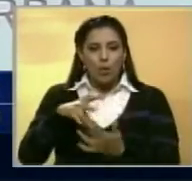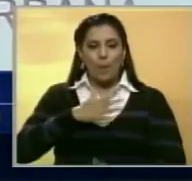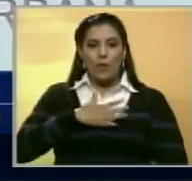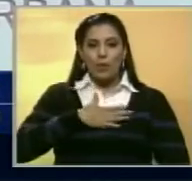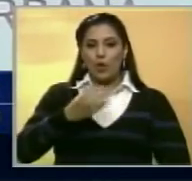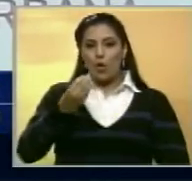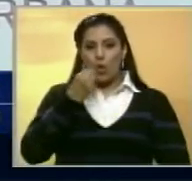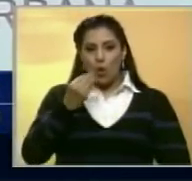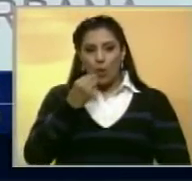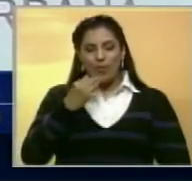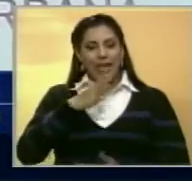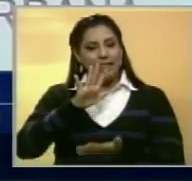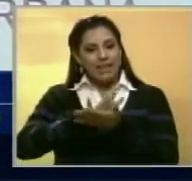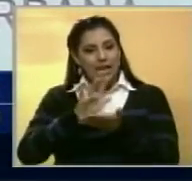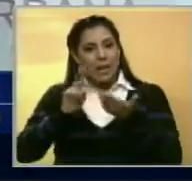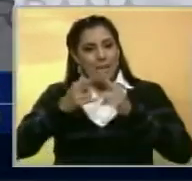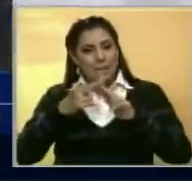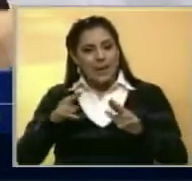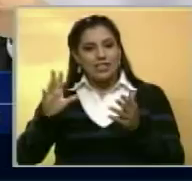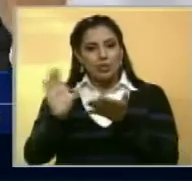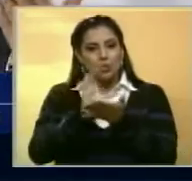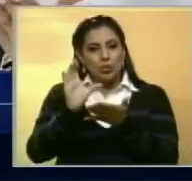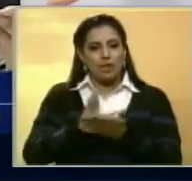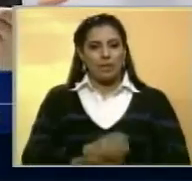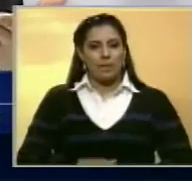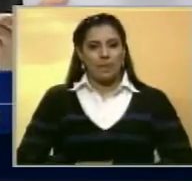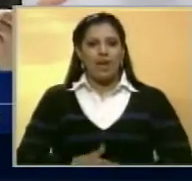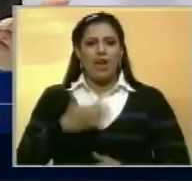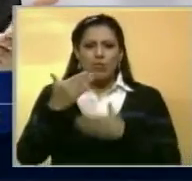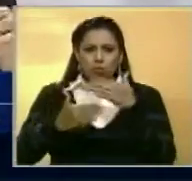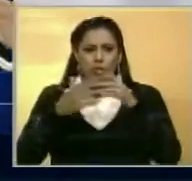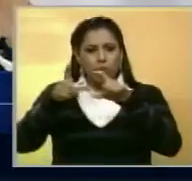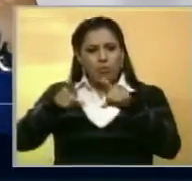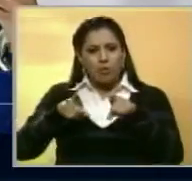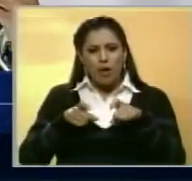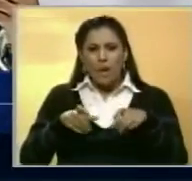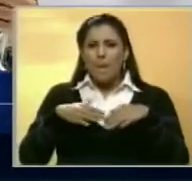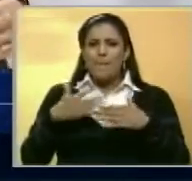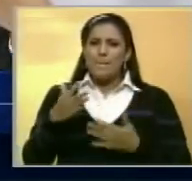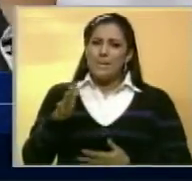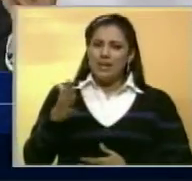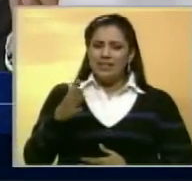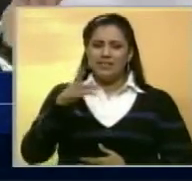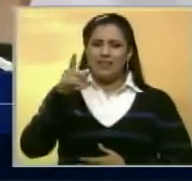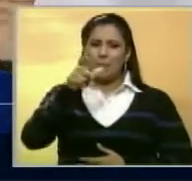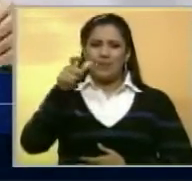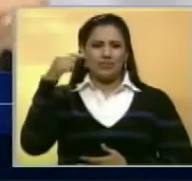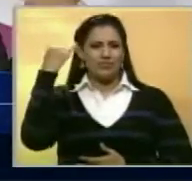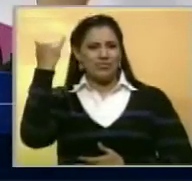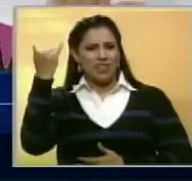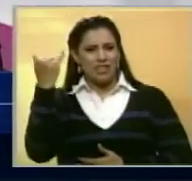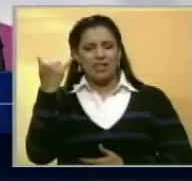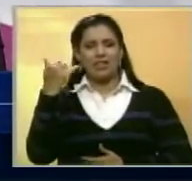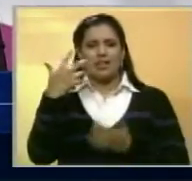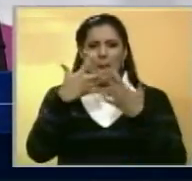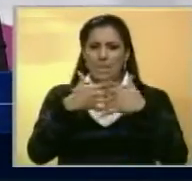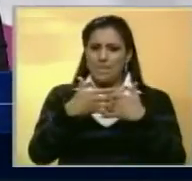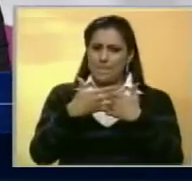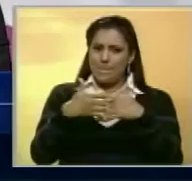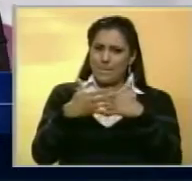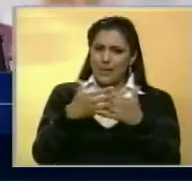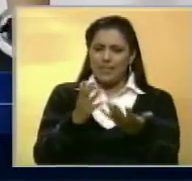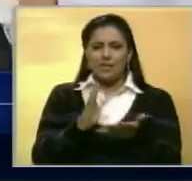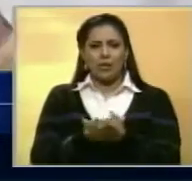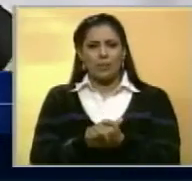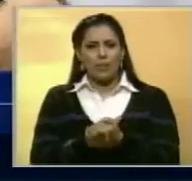propios alimentos sanos en ciudades y periferias. El aparato productivo parecería un asunto solamente de los empresarios,